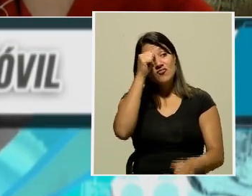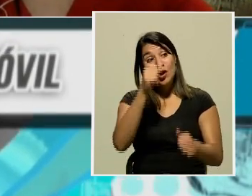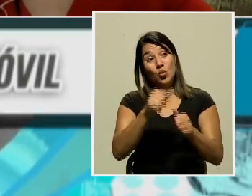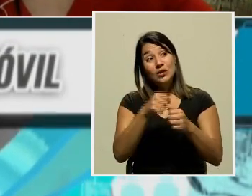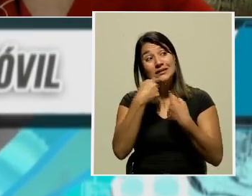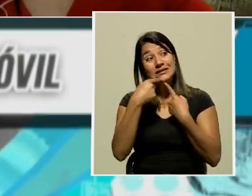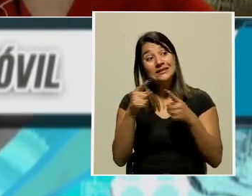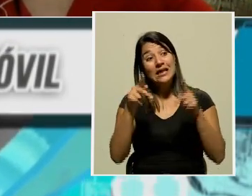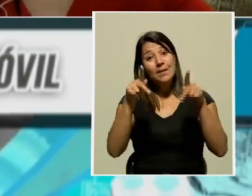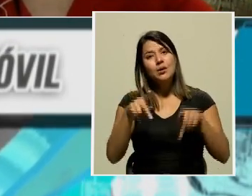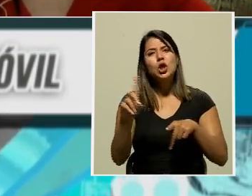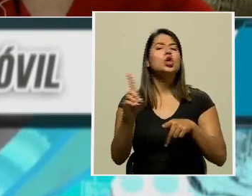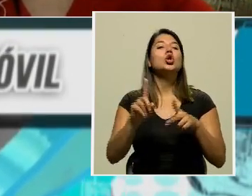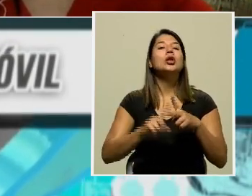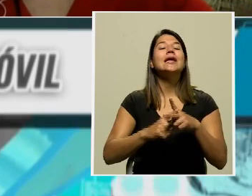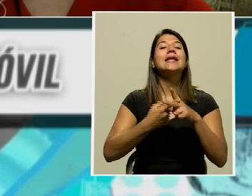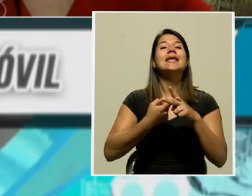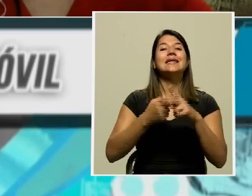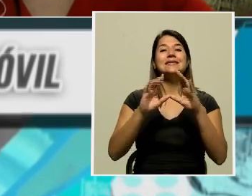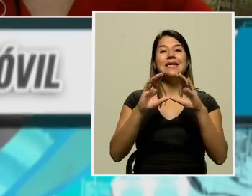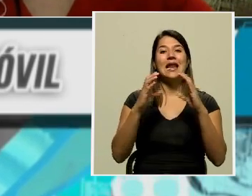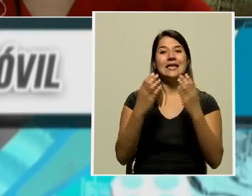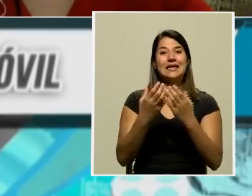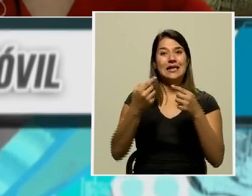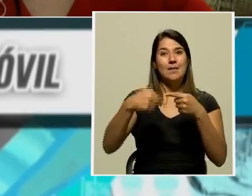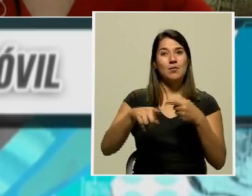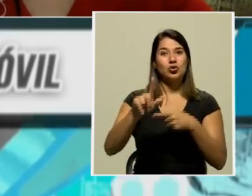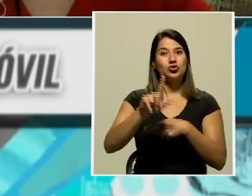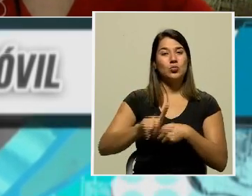saben dónde será la inauguración del curso lectivo el próximo lunes.